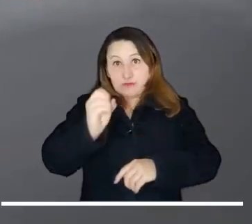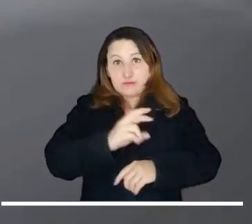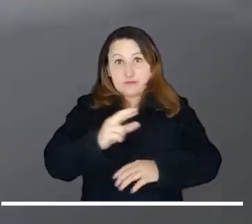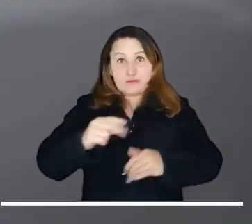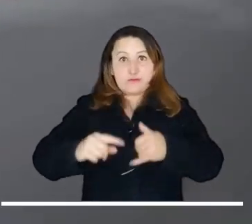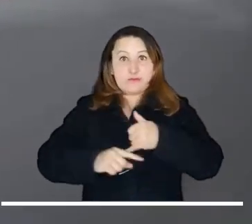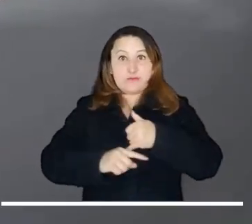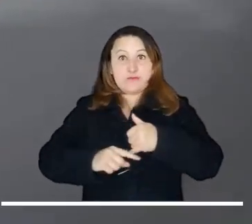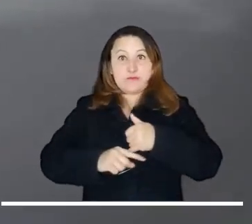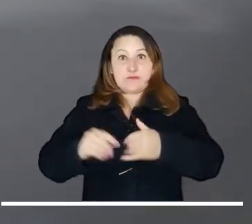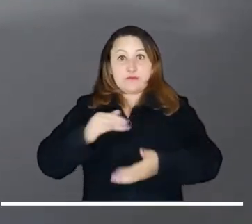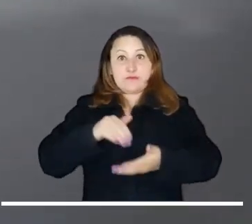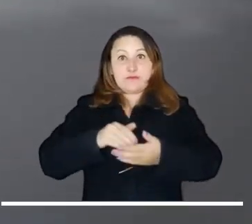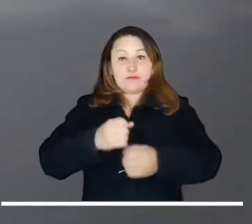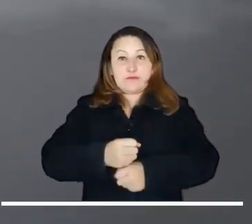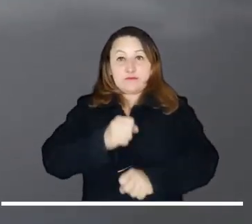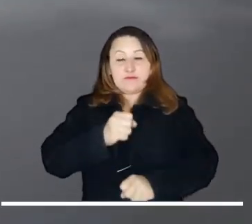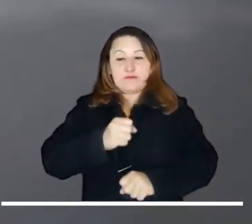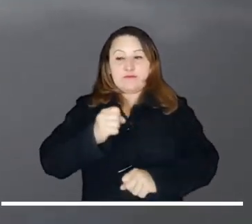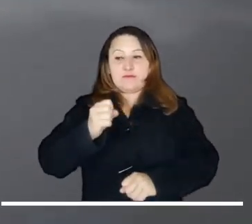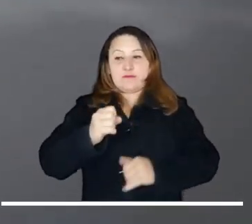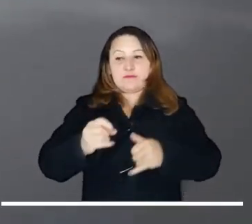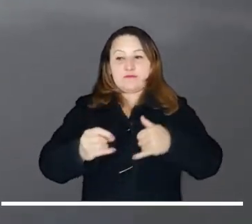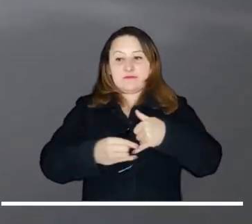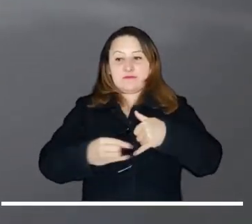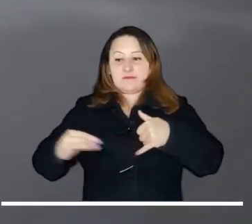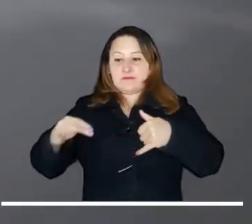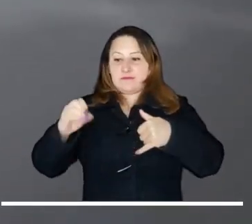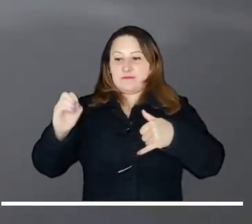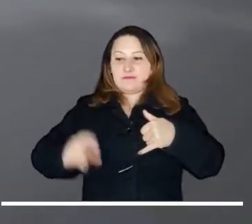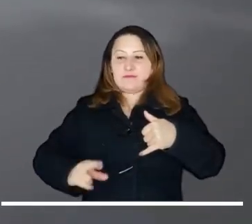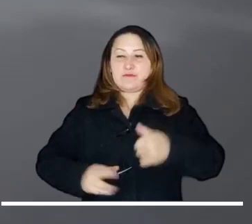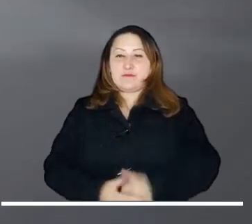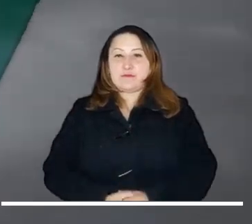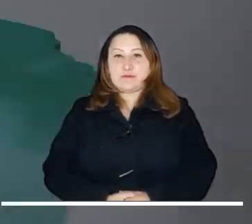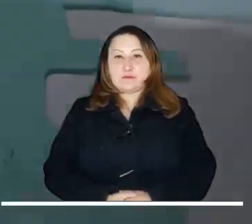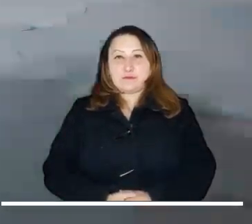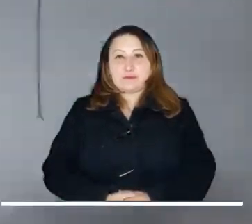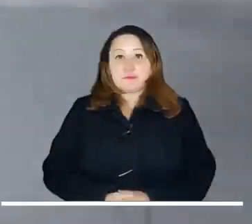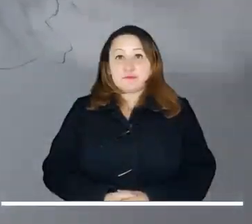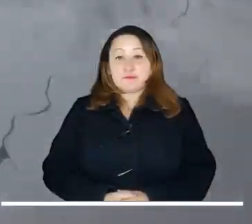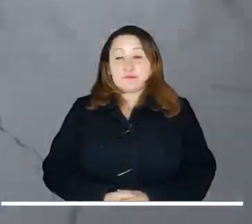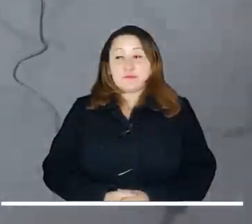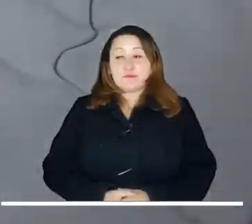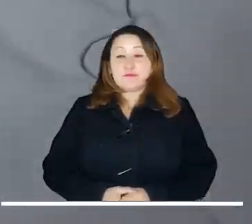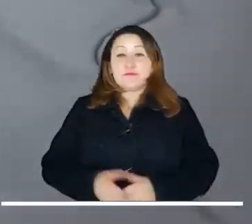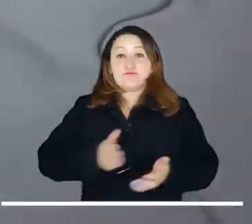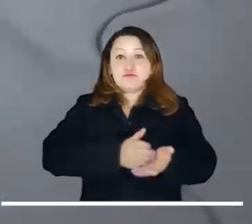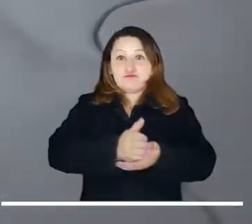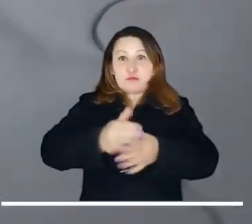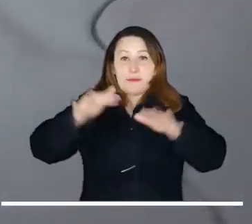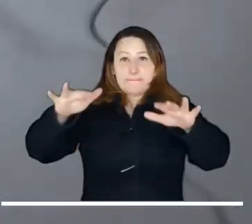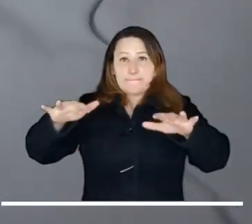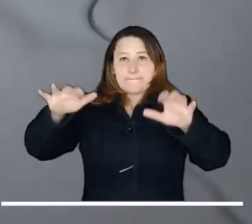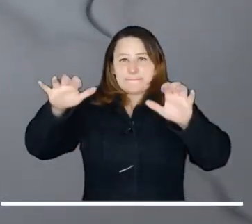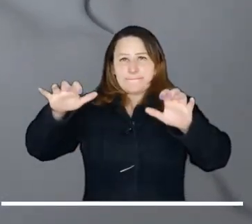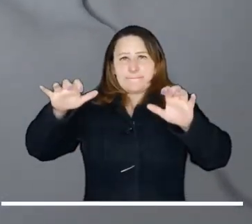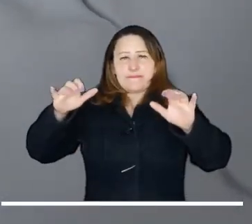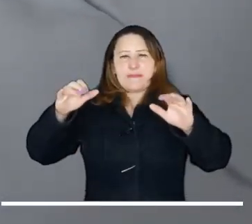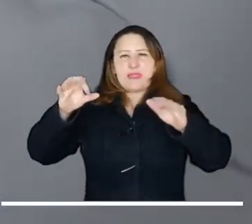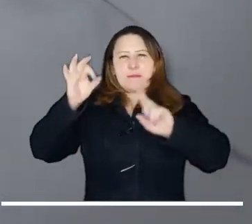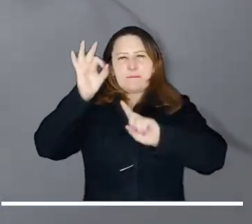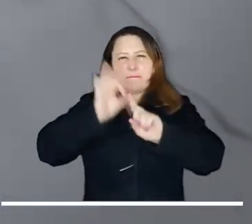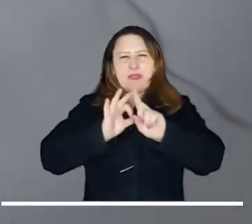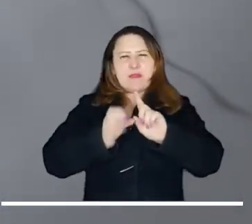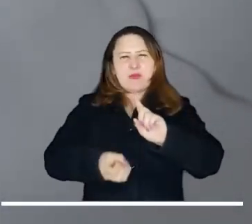puntuales del nororiente de Amazonas, centro de Baupés y sur de Guainía. En la capital se mantendrá estable